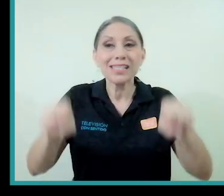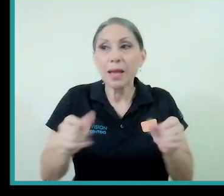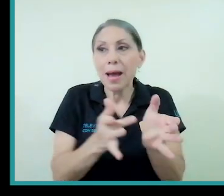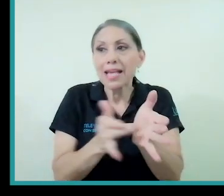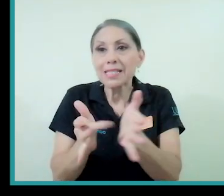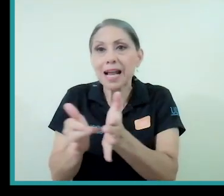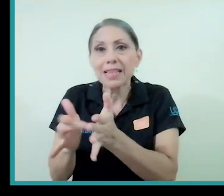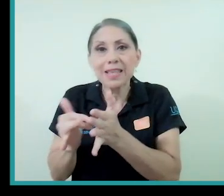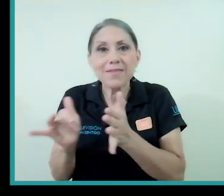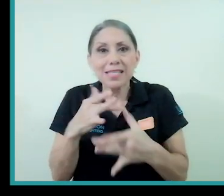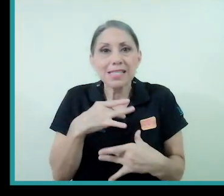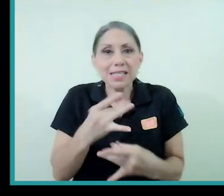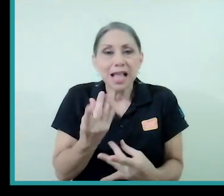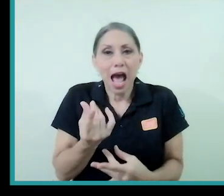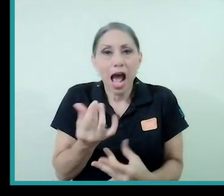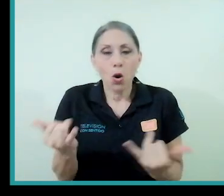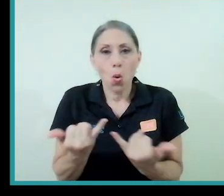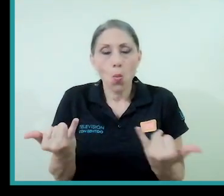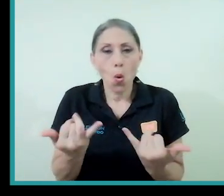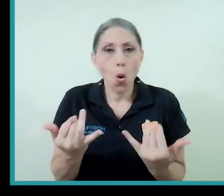como este en el que estamos entonces